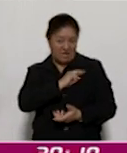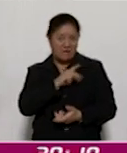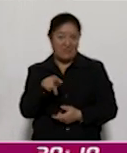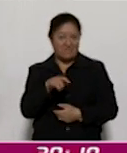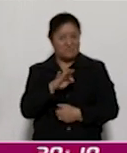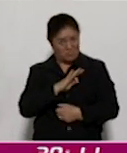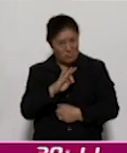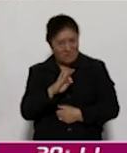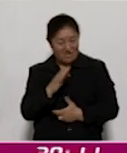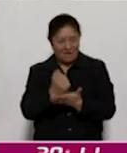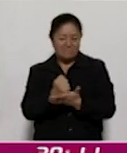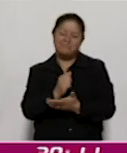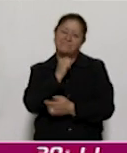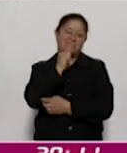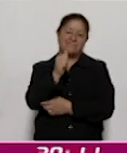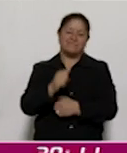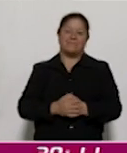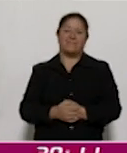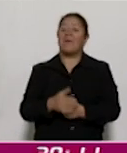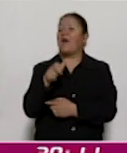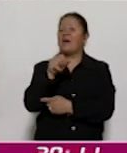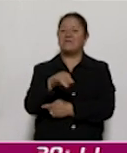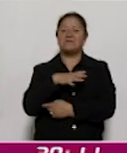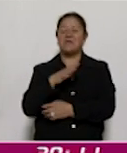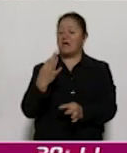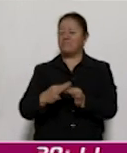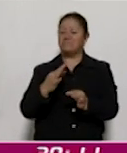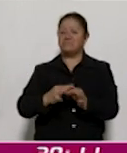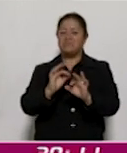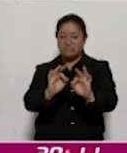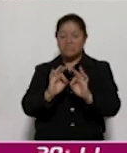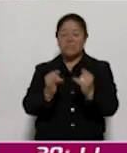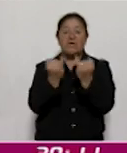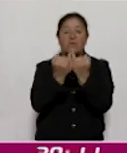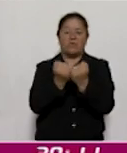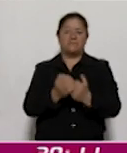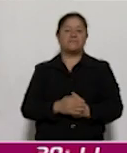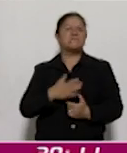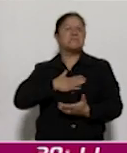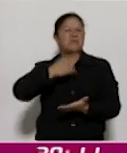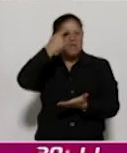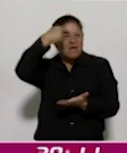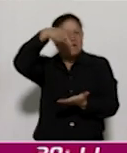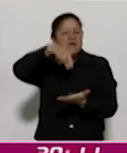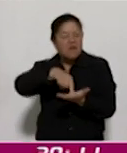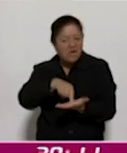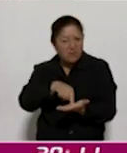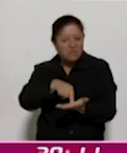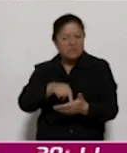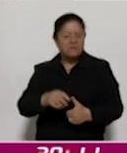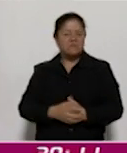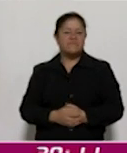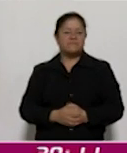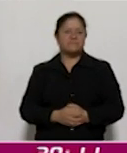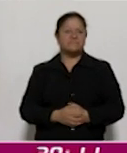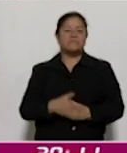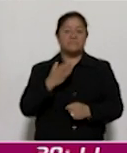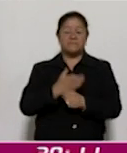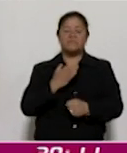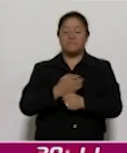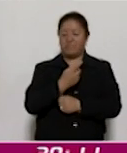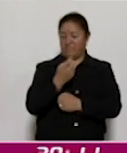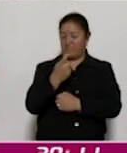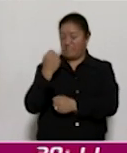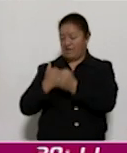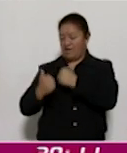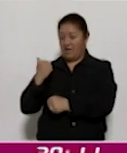podría tener. Esa es la clave también. Creo que en estos primeros 100 años